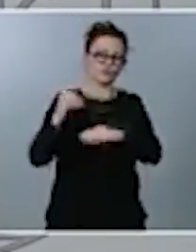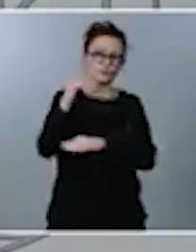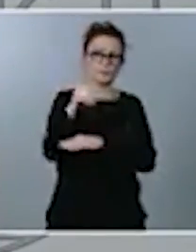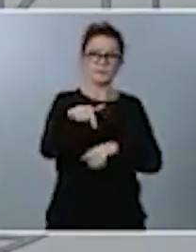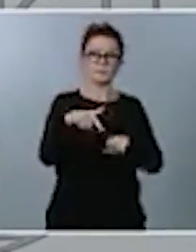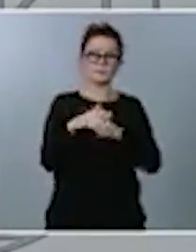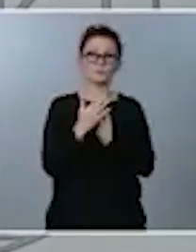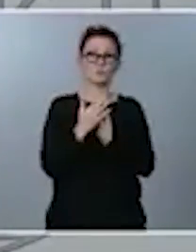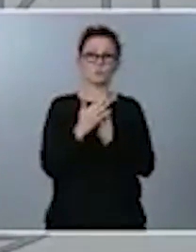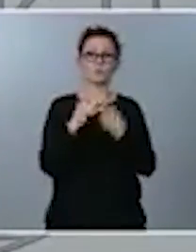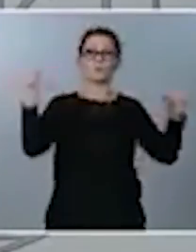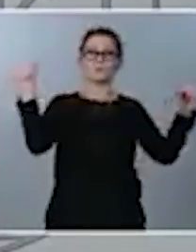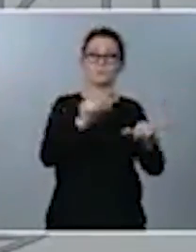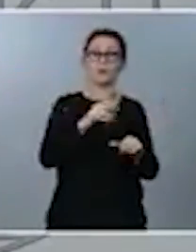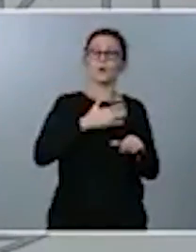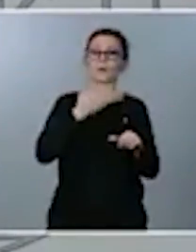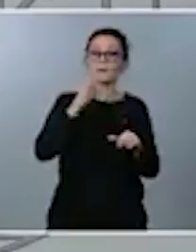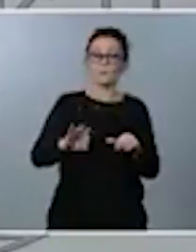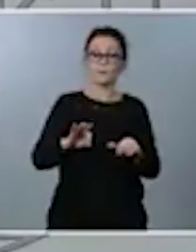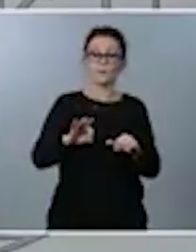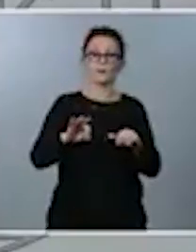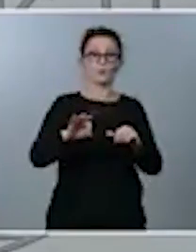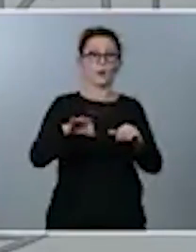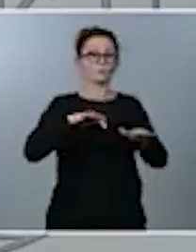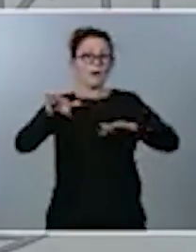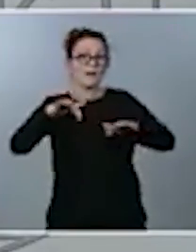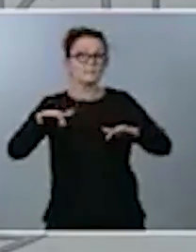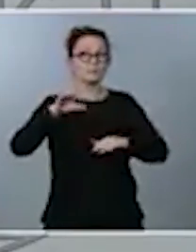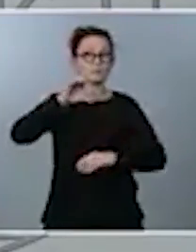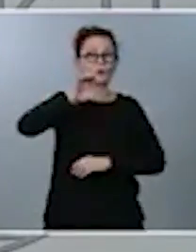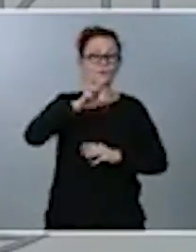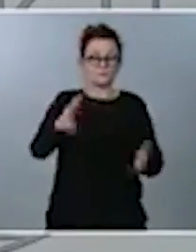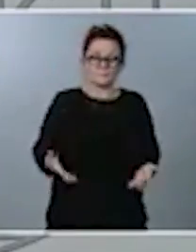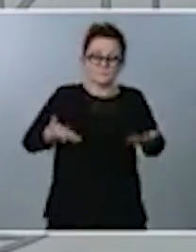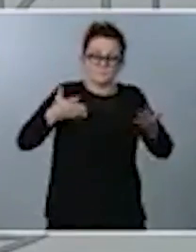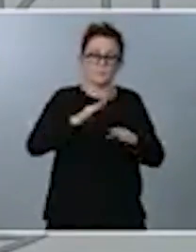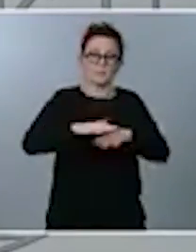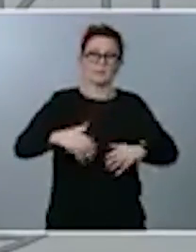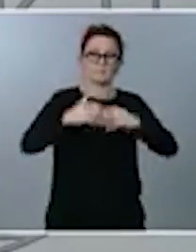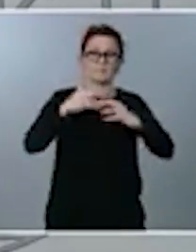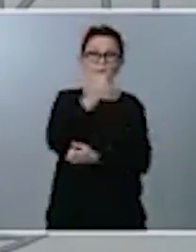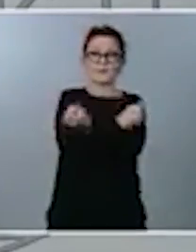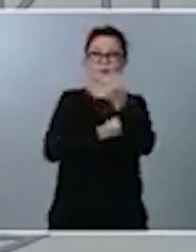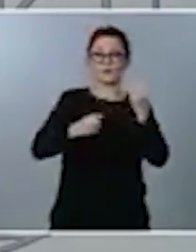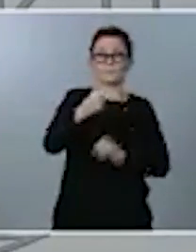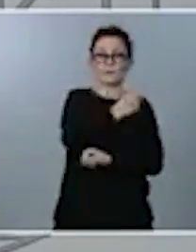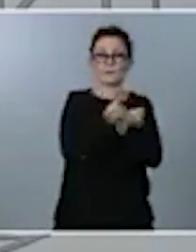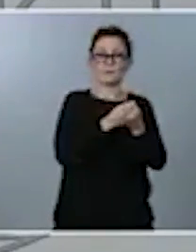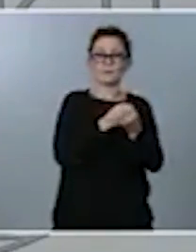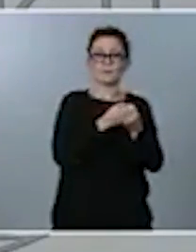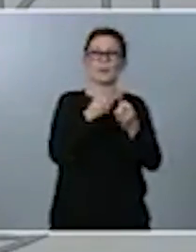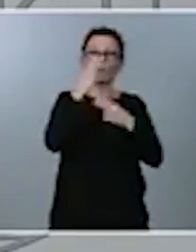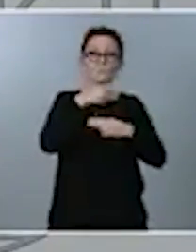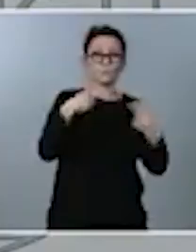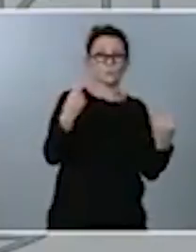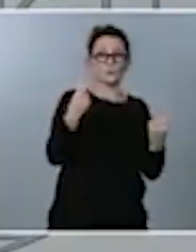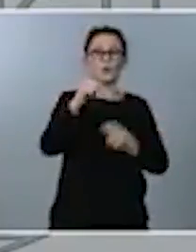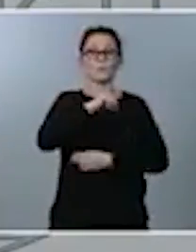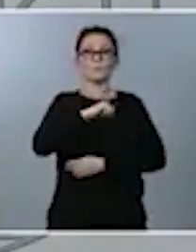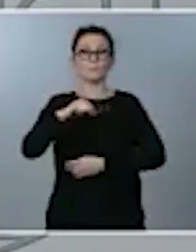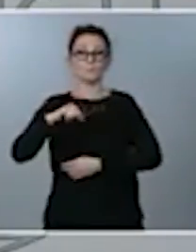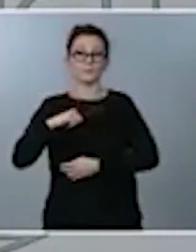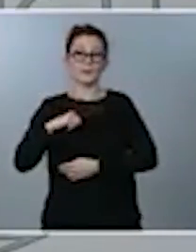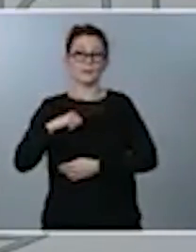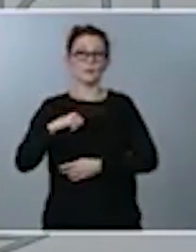de poner todos los activos del país al servicio de la recuperación económica. Activos públicos, activos privados, no sobra nadie,